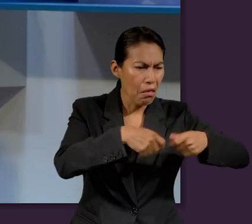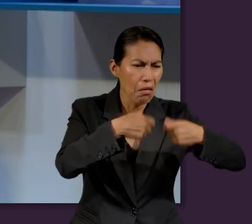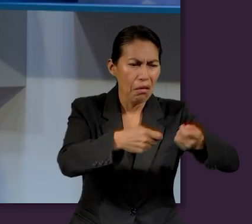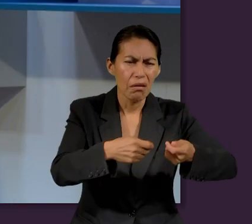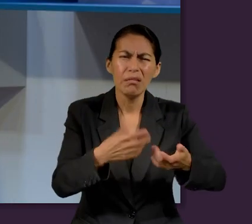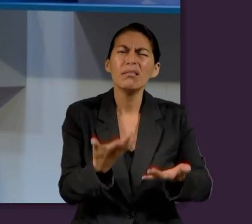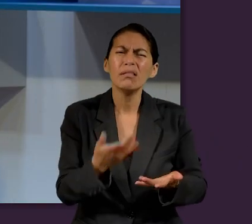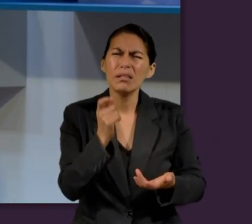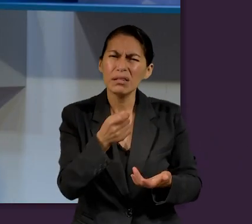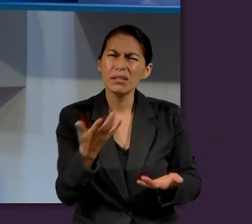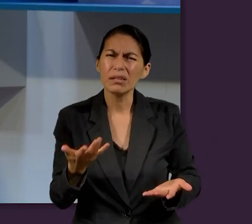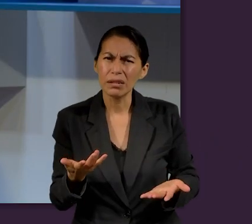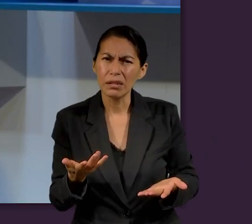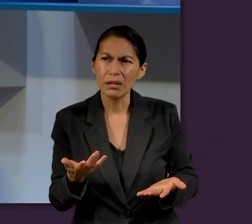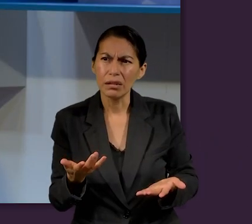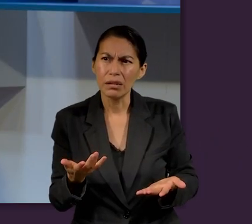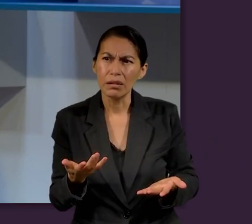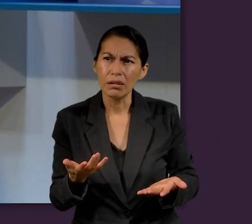qué razón?